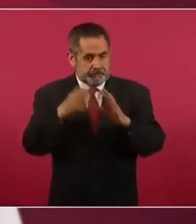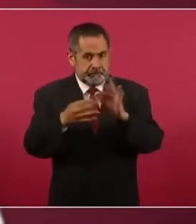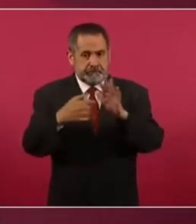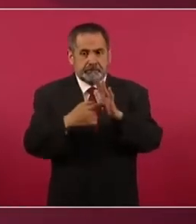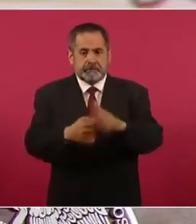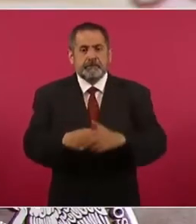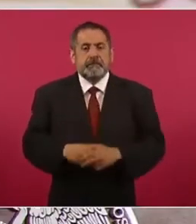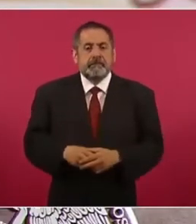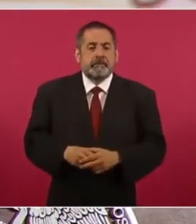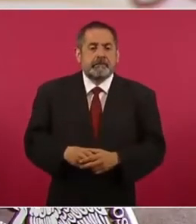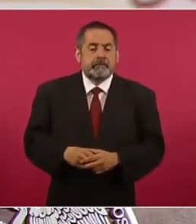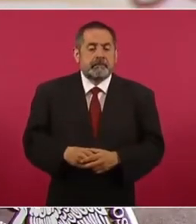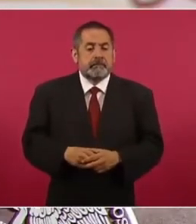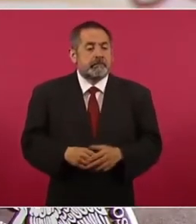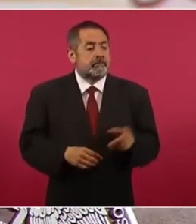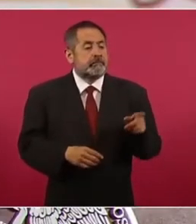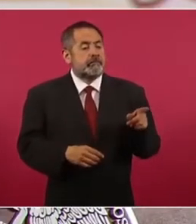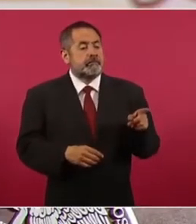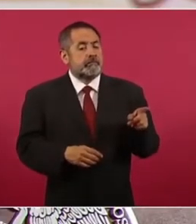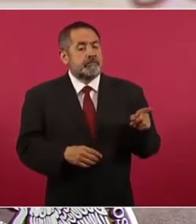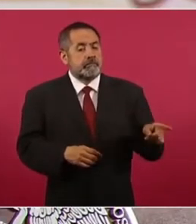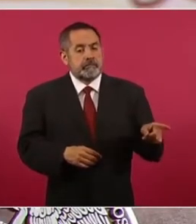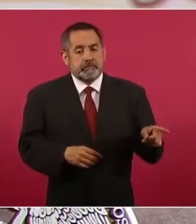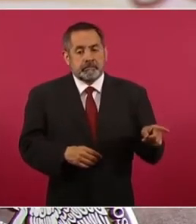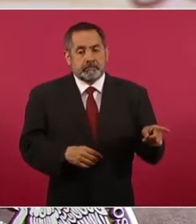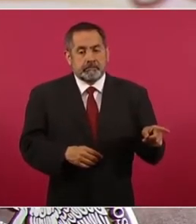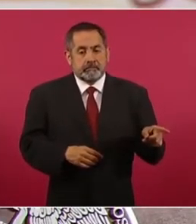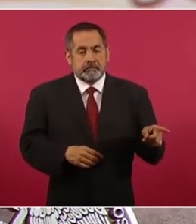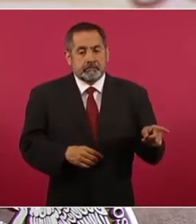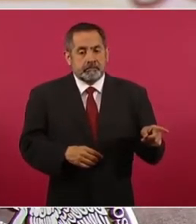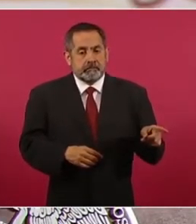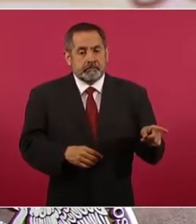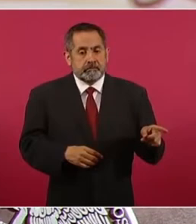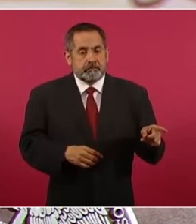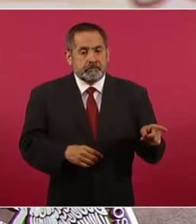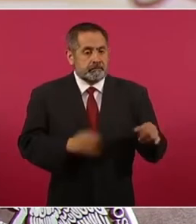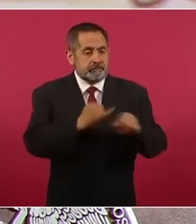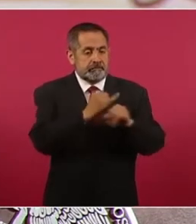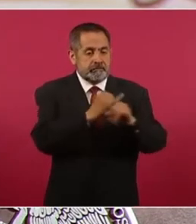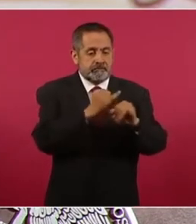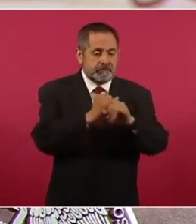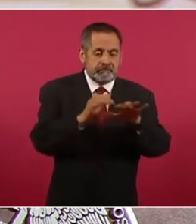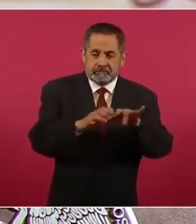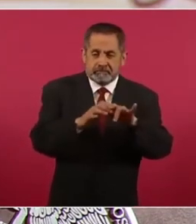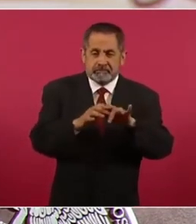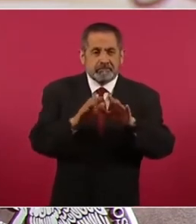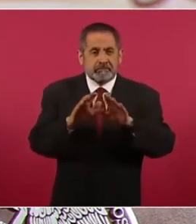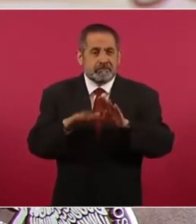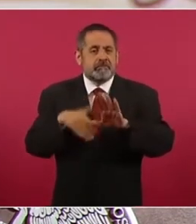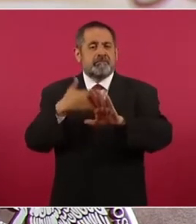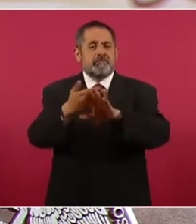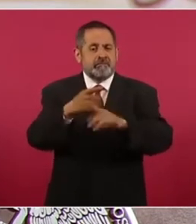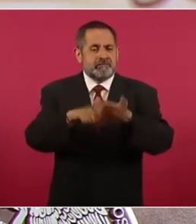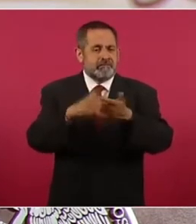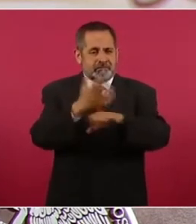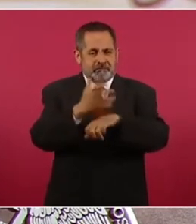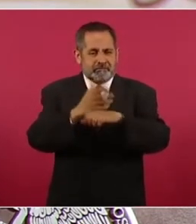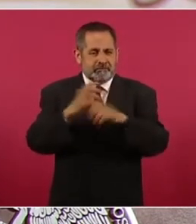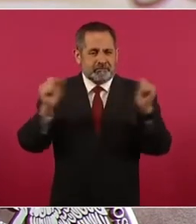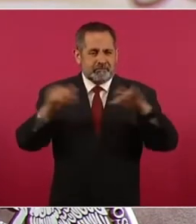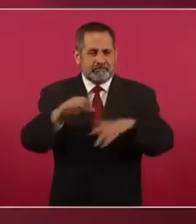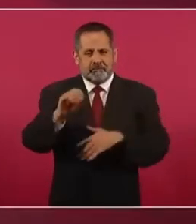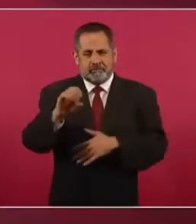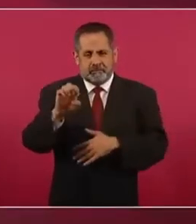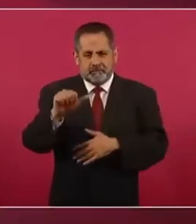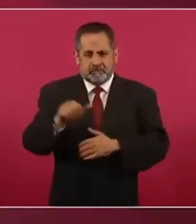La política online inventa contracumbre en Estados Unidos. El 26 de mayo, el diario